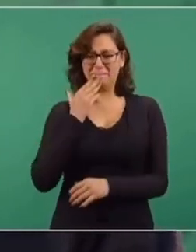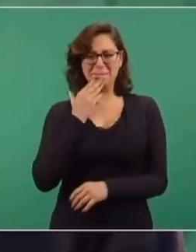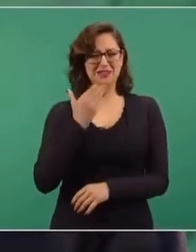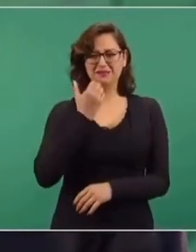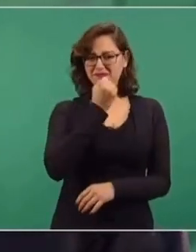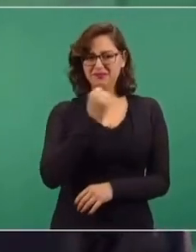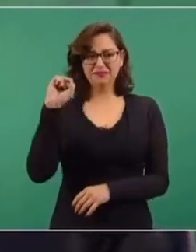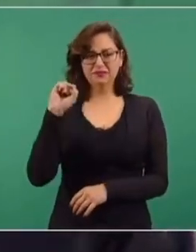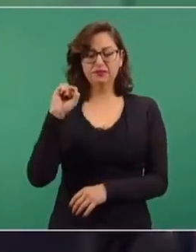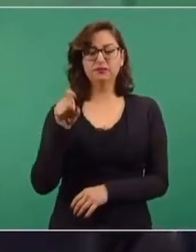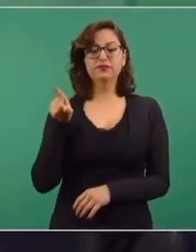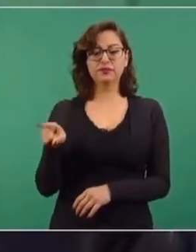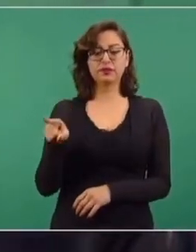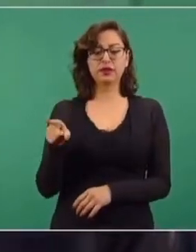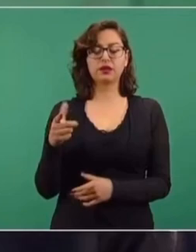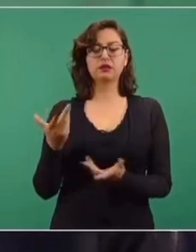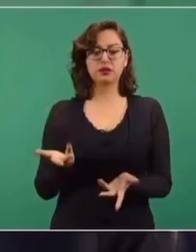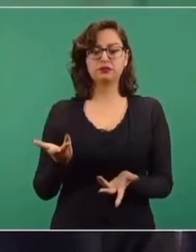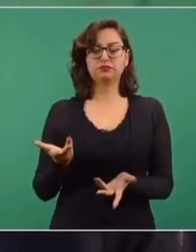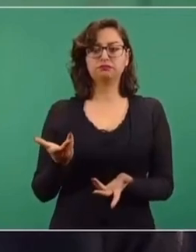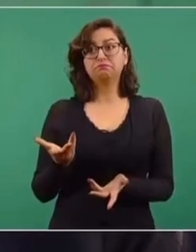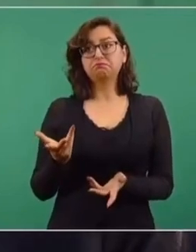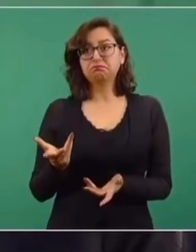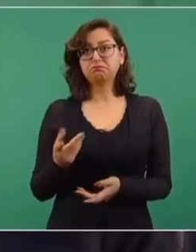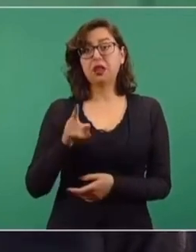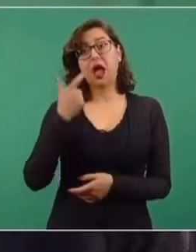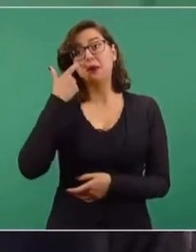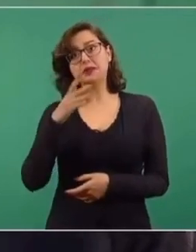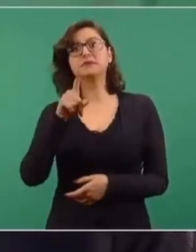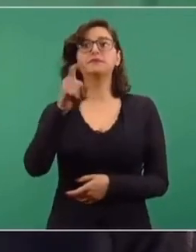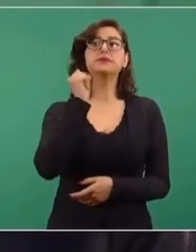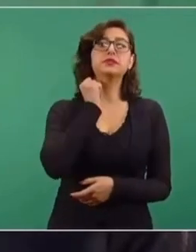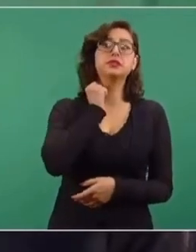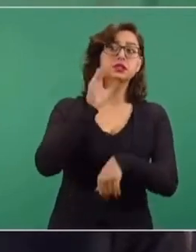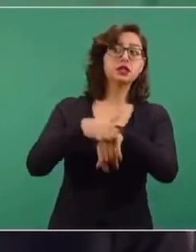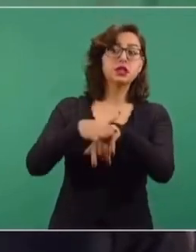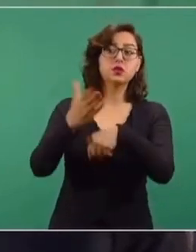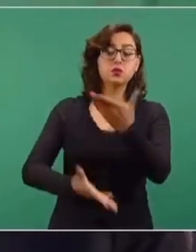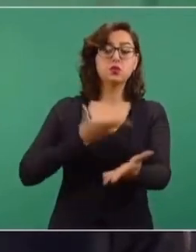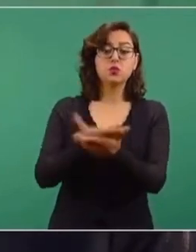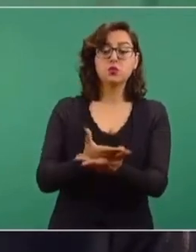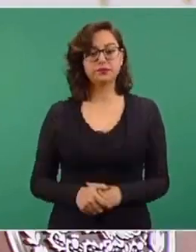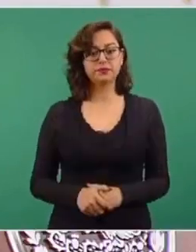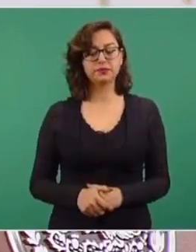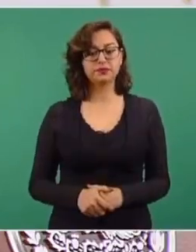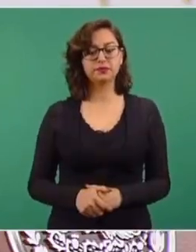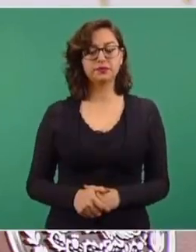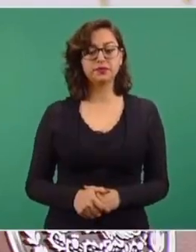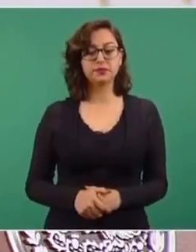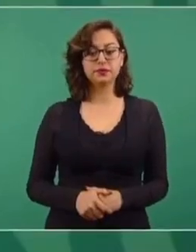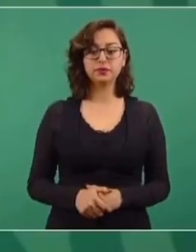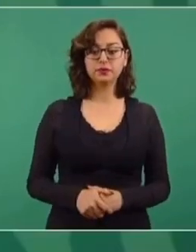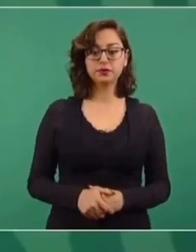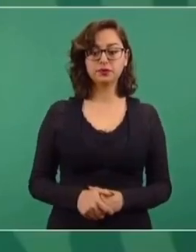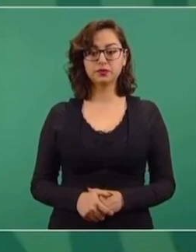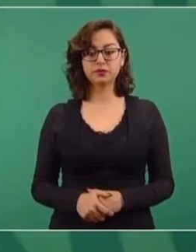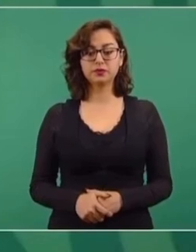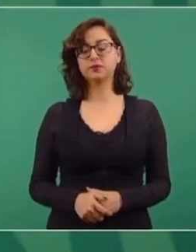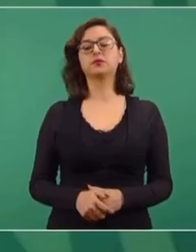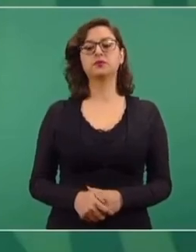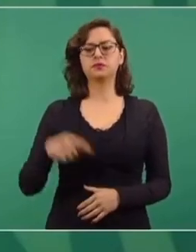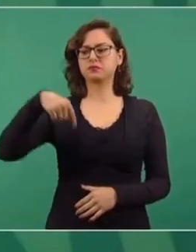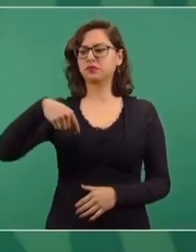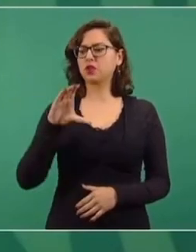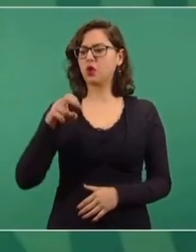va a hacer propuesta para que el Senado decida como embajadora en Francia. Y su lugar,